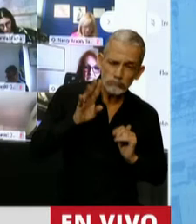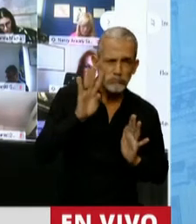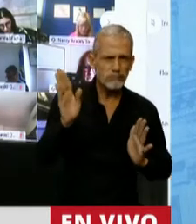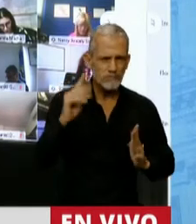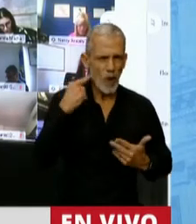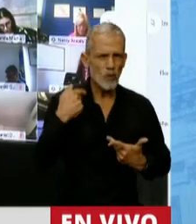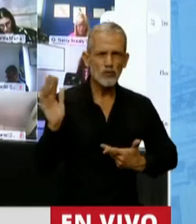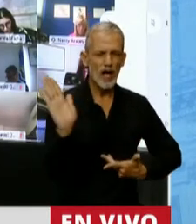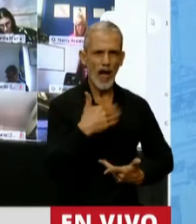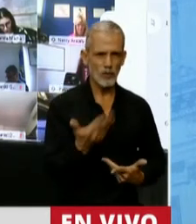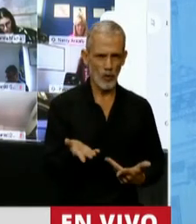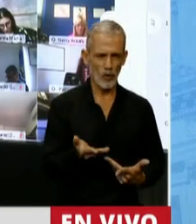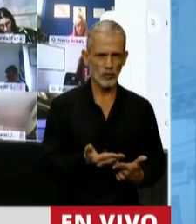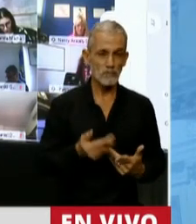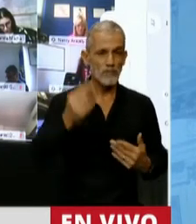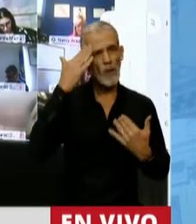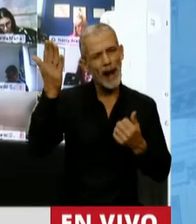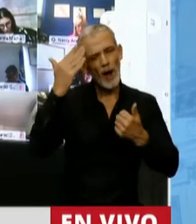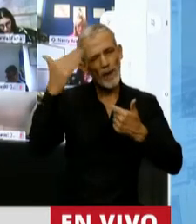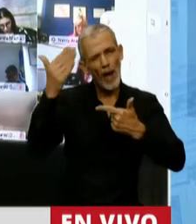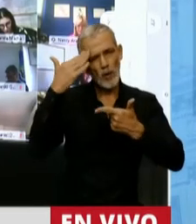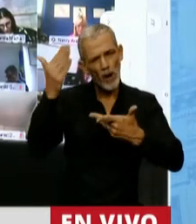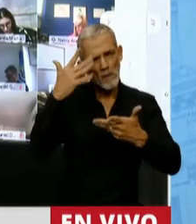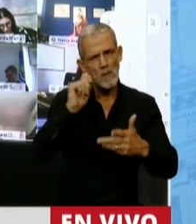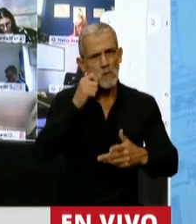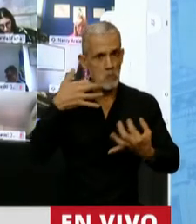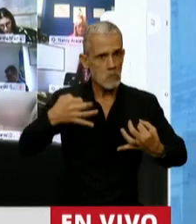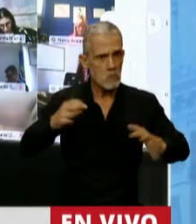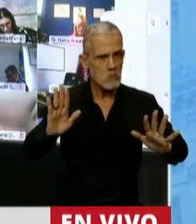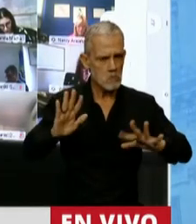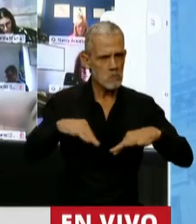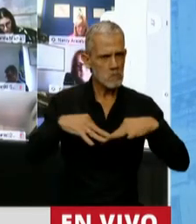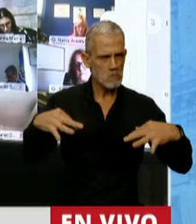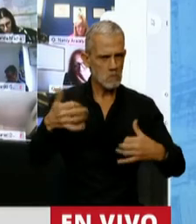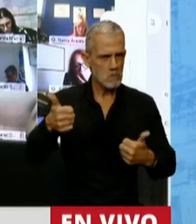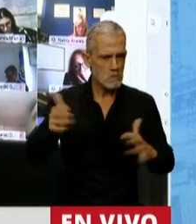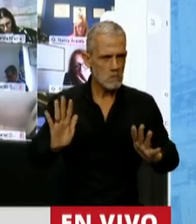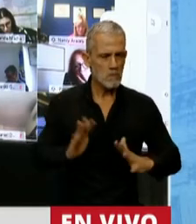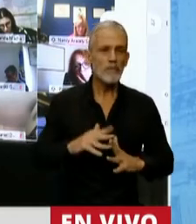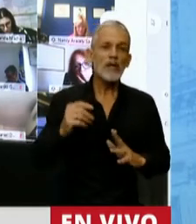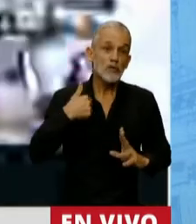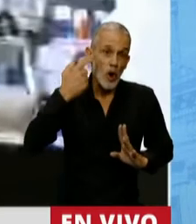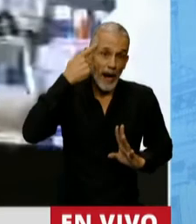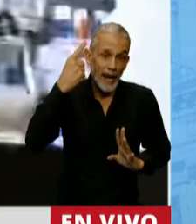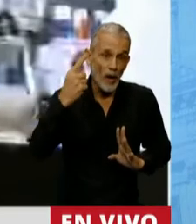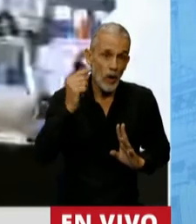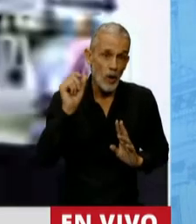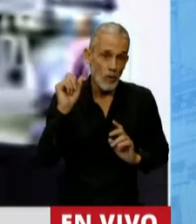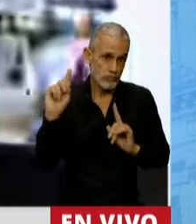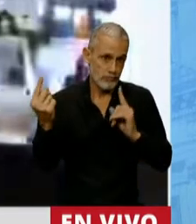los homenajes que se llevaron a cabo en este recinto. Y creo que cada uno lo hizo